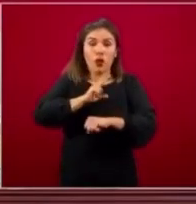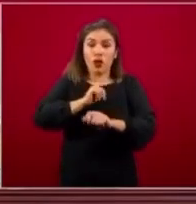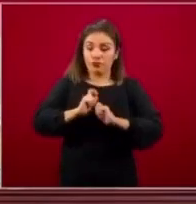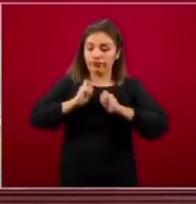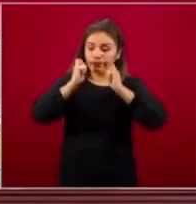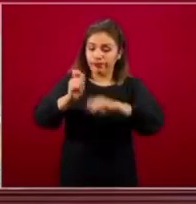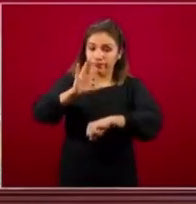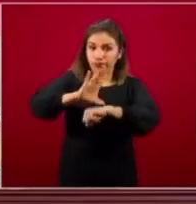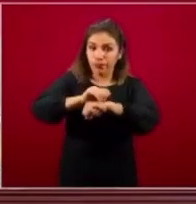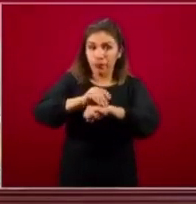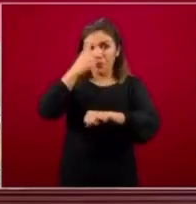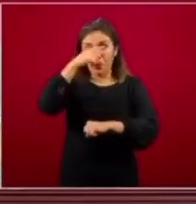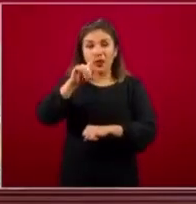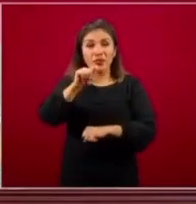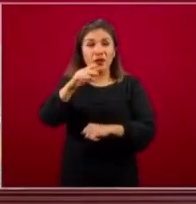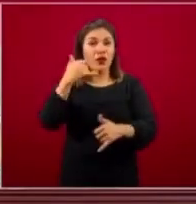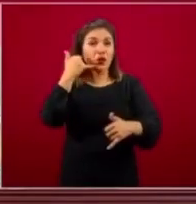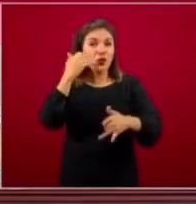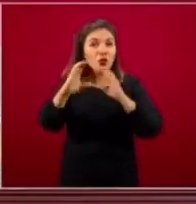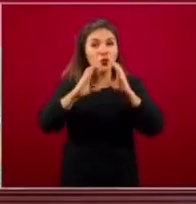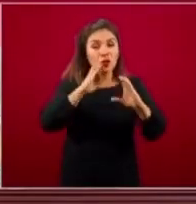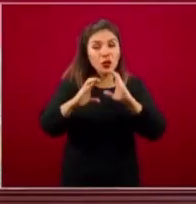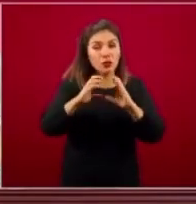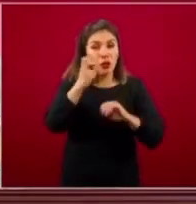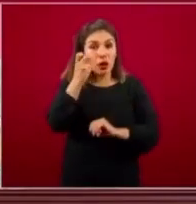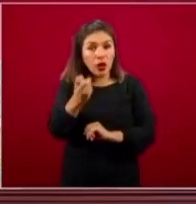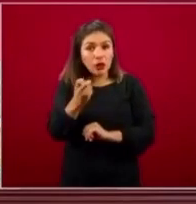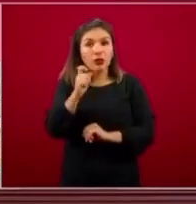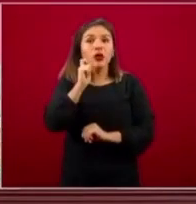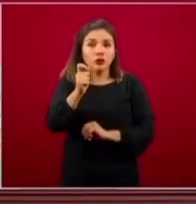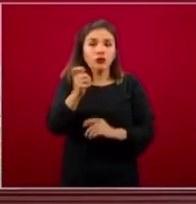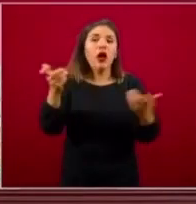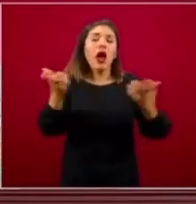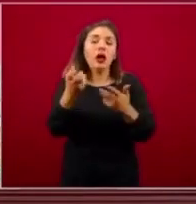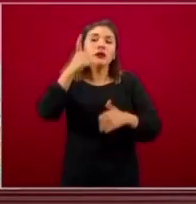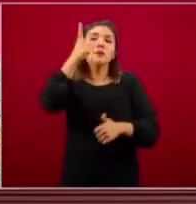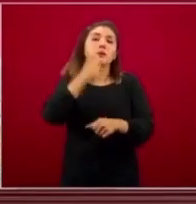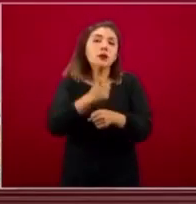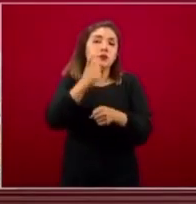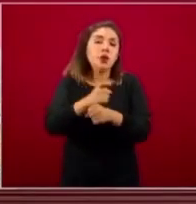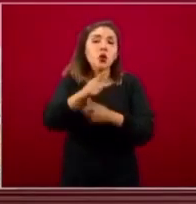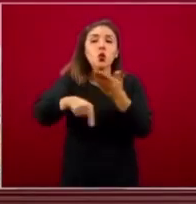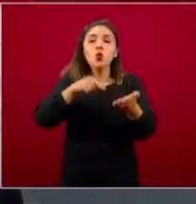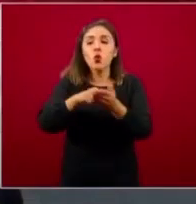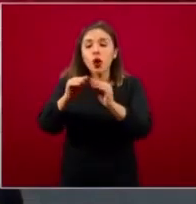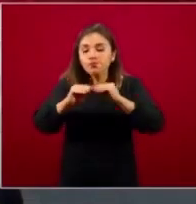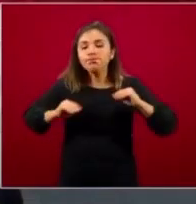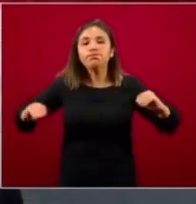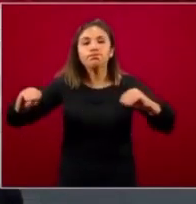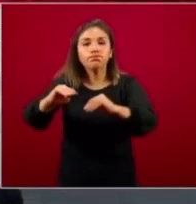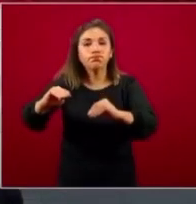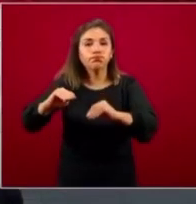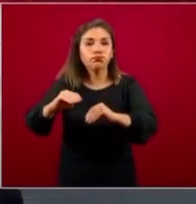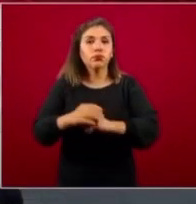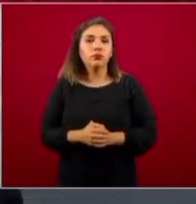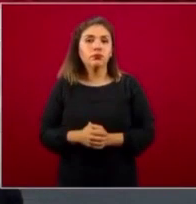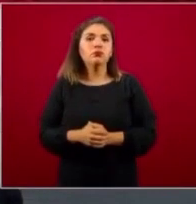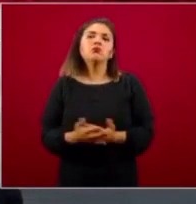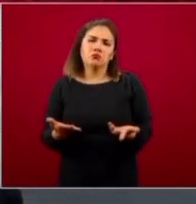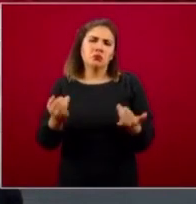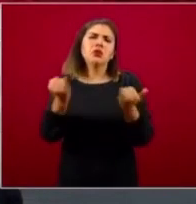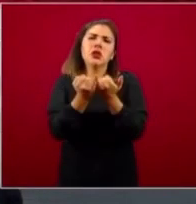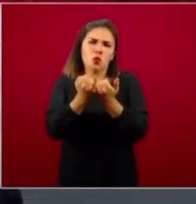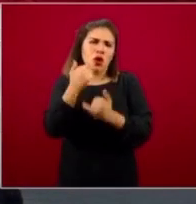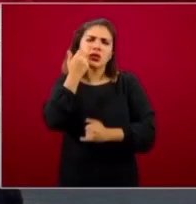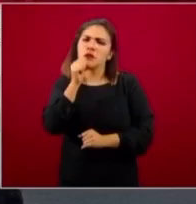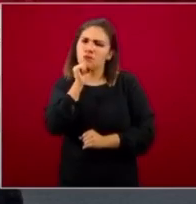desde el punto de vista de telecomunicaciones nos lleva a ser primero en donde no hay nadie, que también queremos